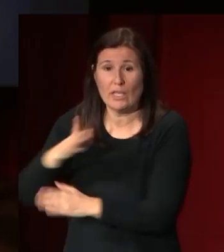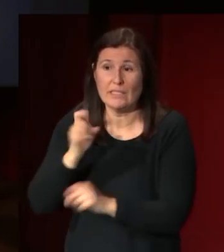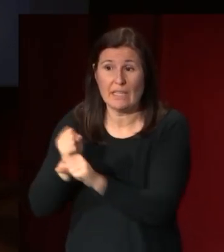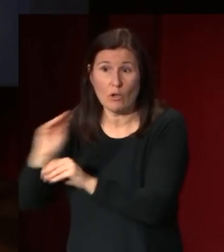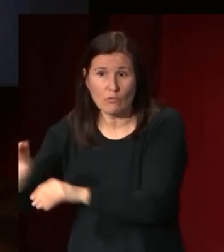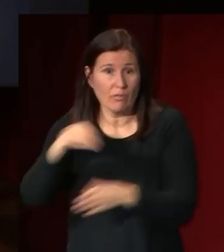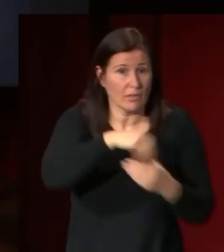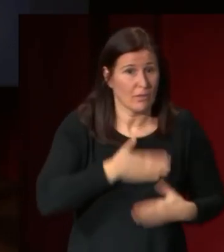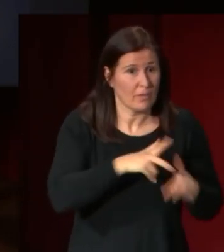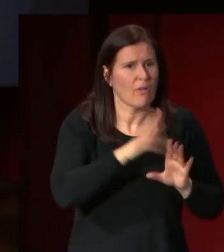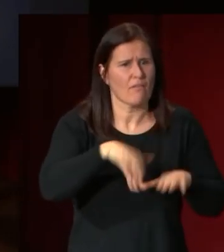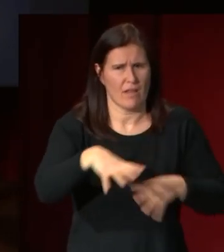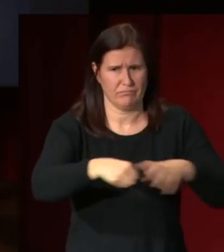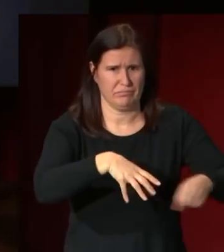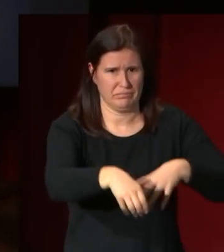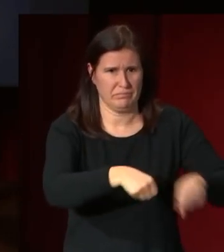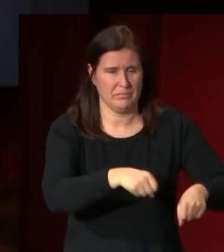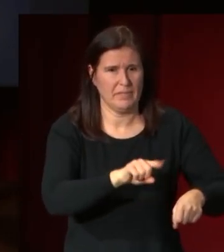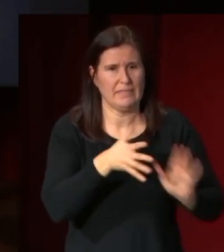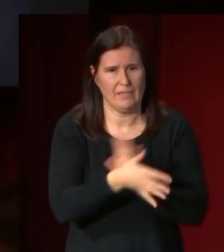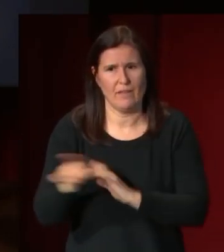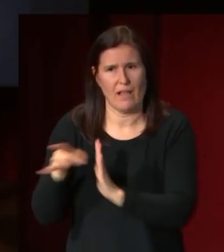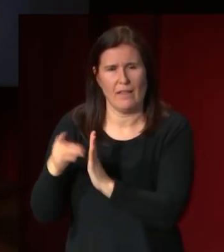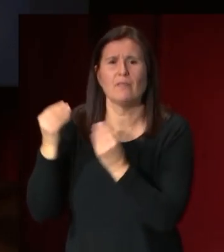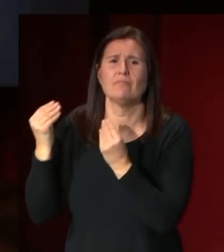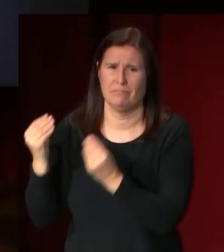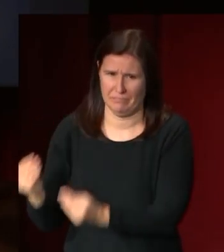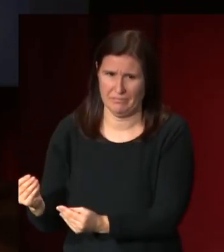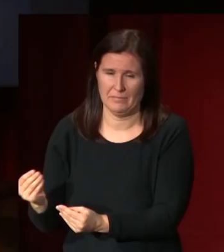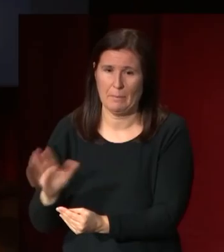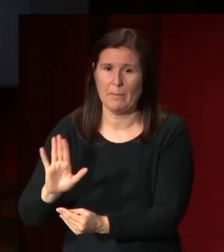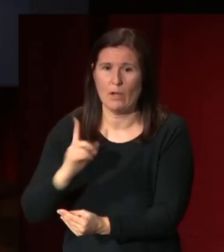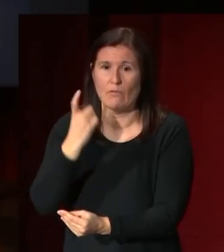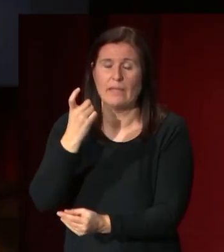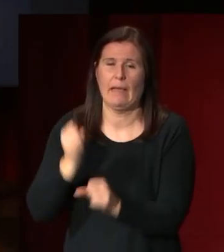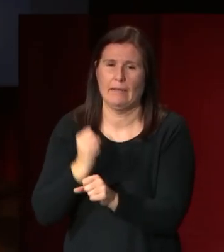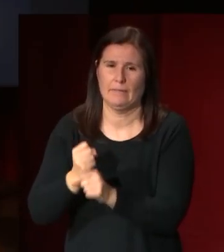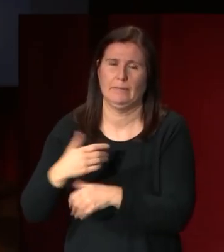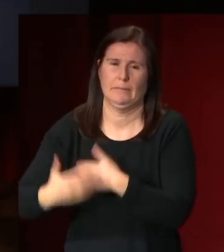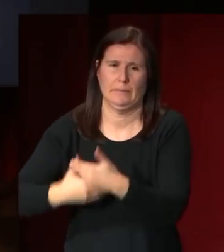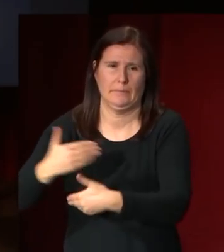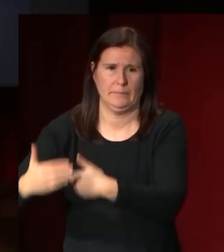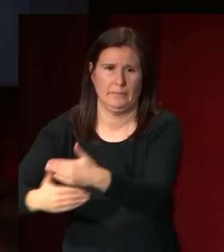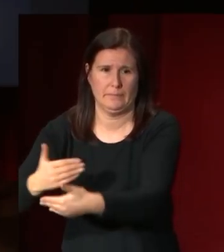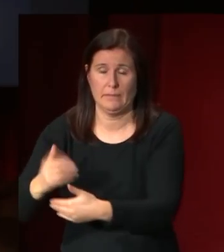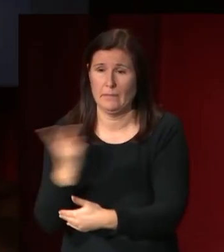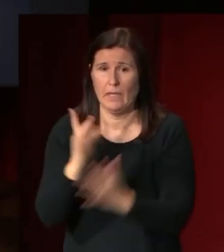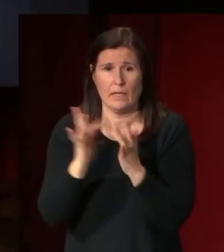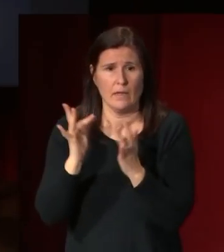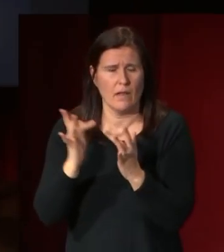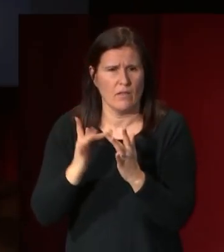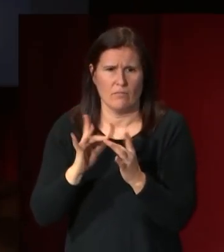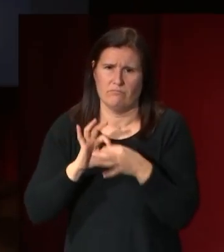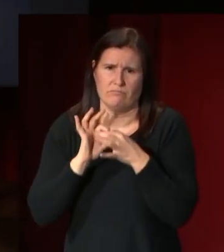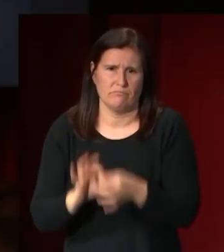las comprarían lo cual significa que tenían calidad pero que todavía quedaba un camino por recorrer esa relación fue muy fructífera